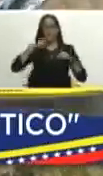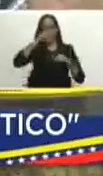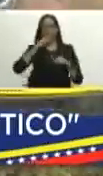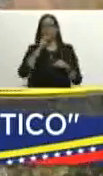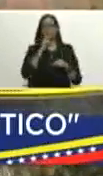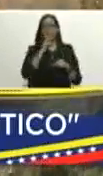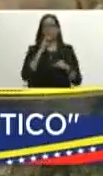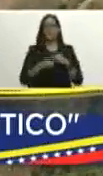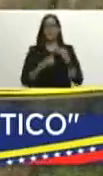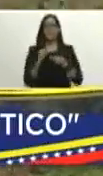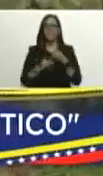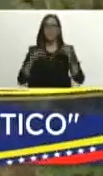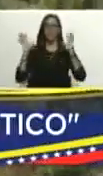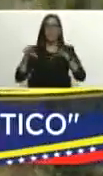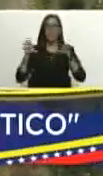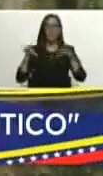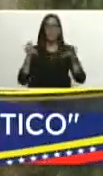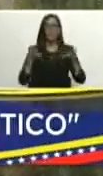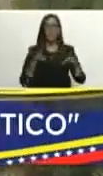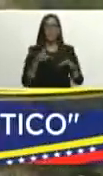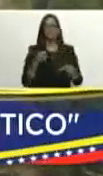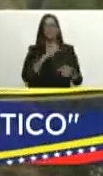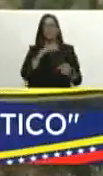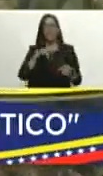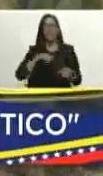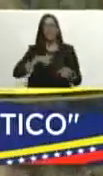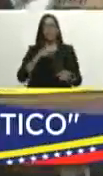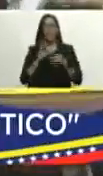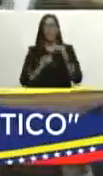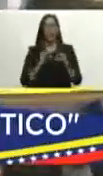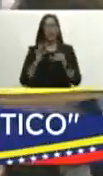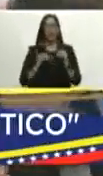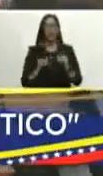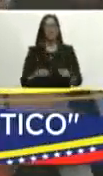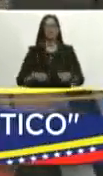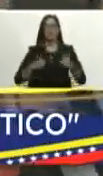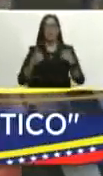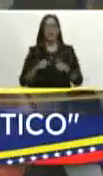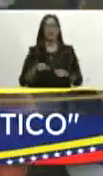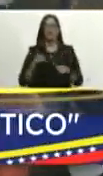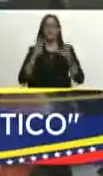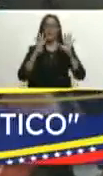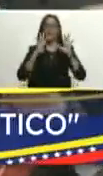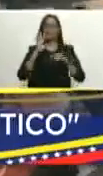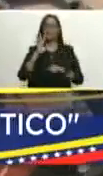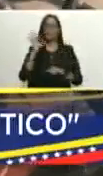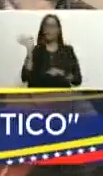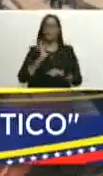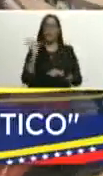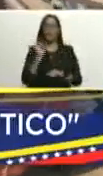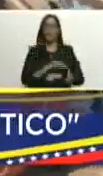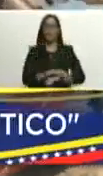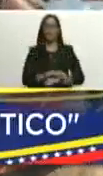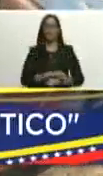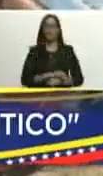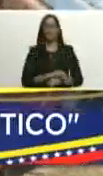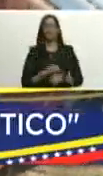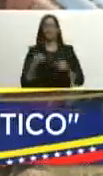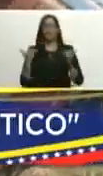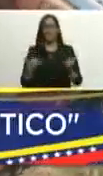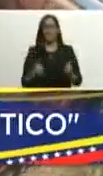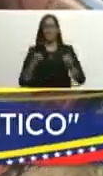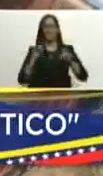que ha sido con las precipitaciones y ya nosotros podemos hablar de más de un 95% de la programación que teníamos que ya están